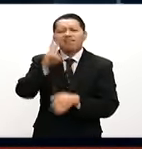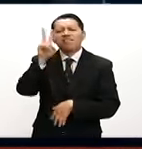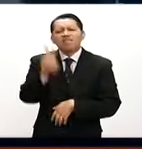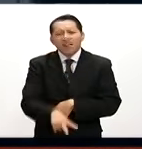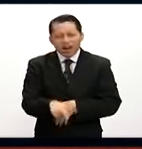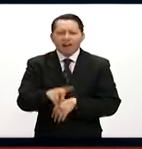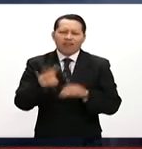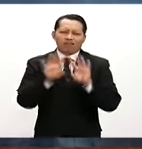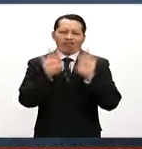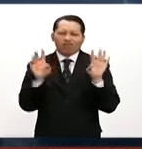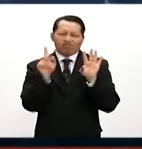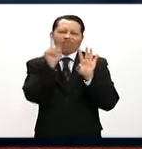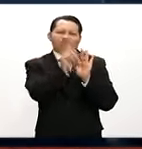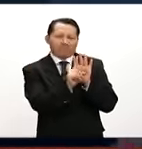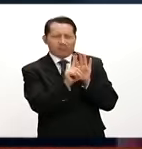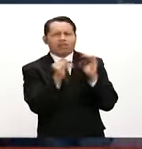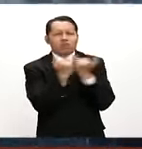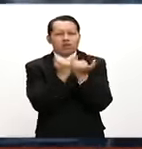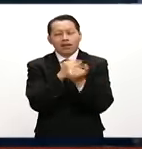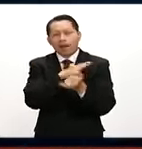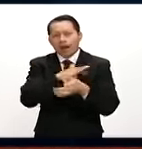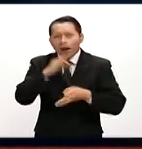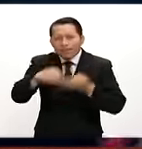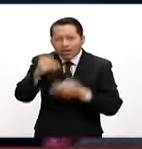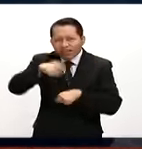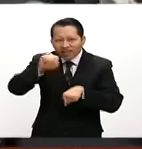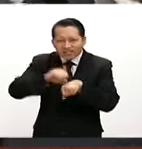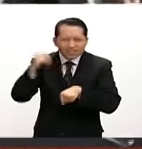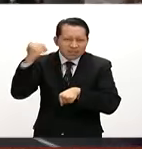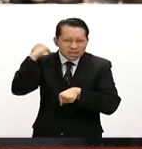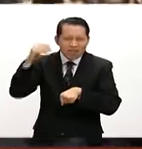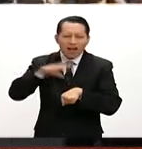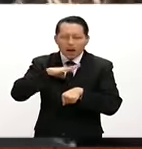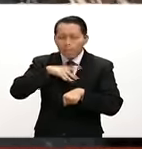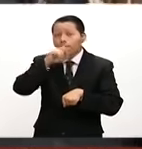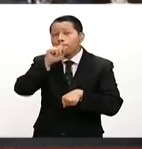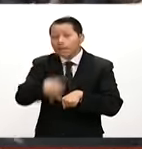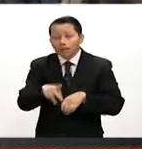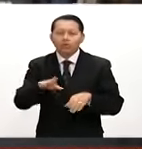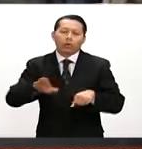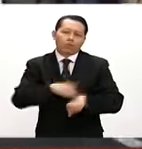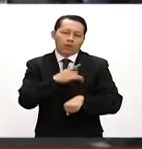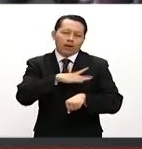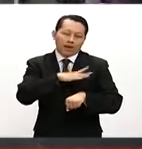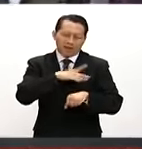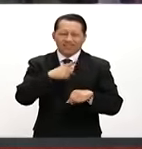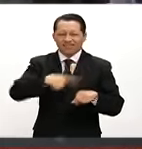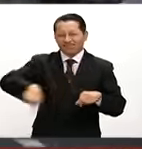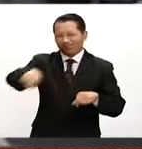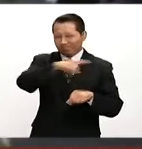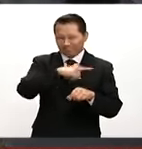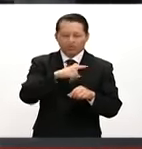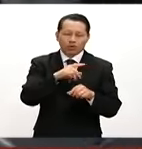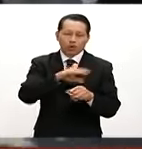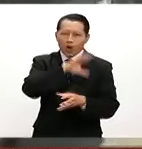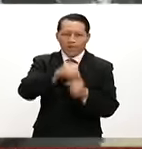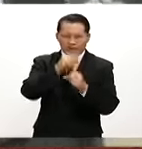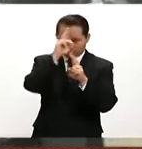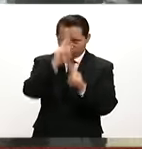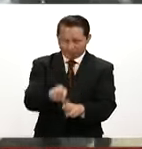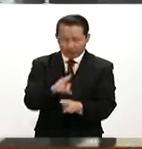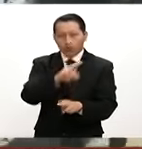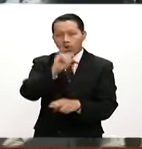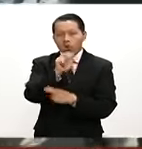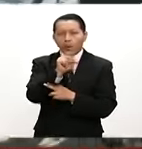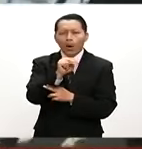después de lo que fue este fin de semana, el concierto de homenaje a Juan Gabriel. La verdad es que fue un momento muy emotivo, muy sentido.